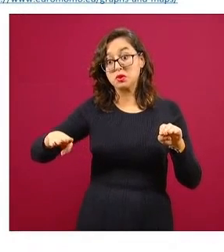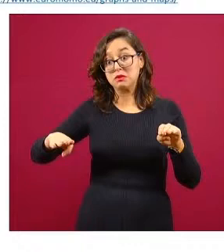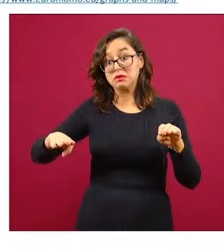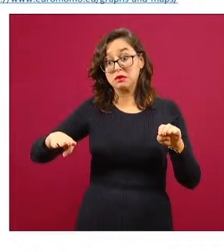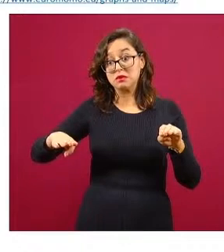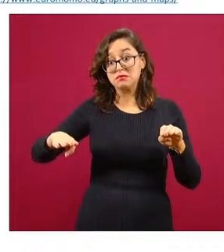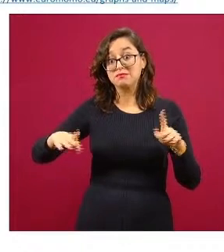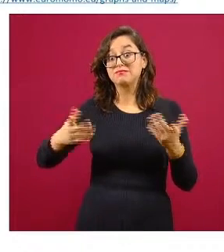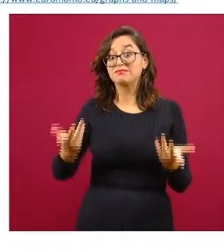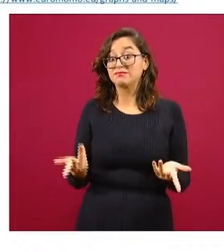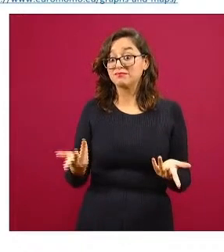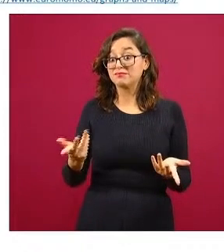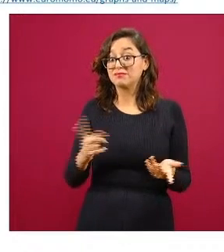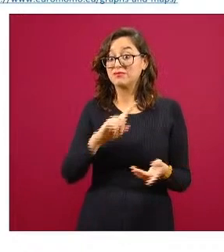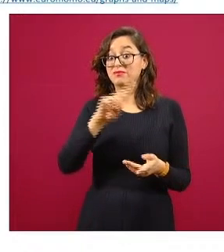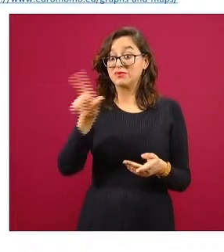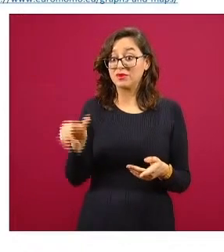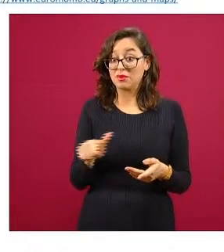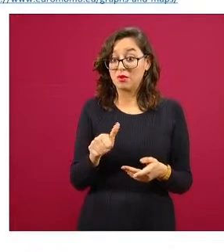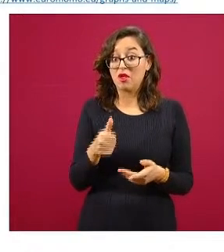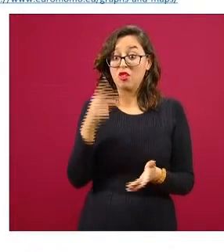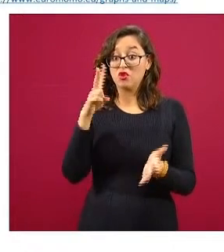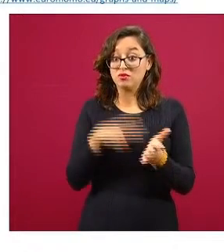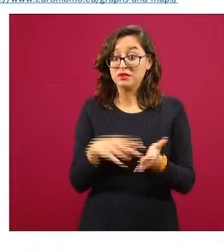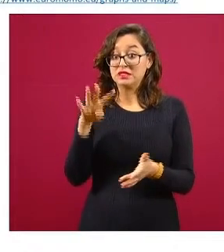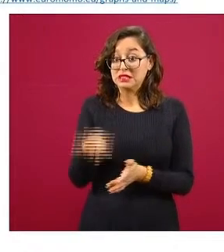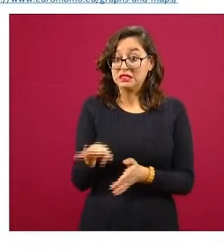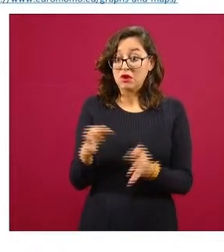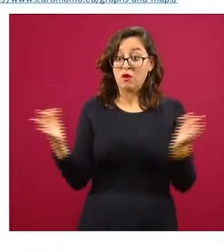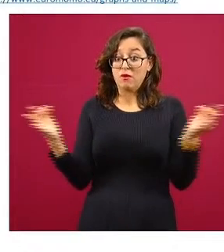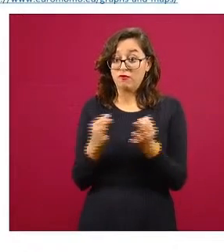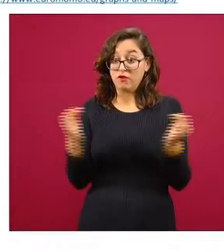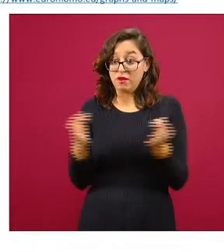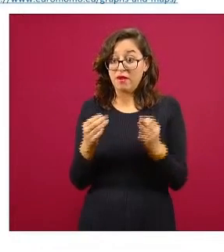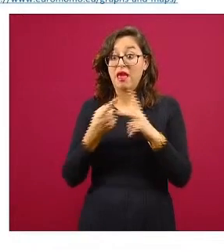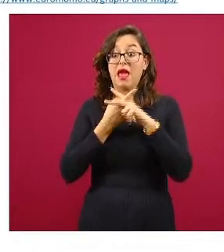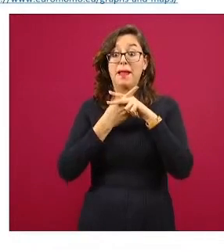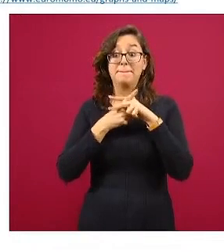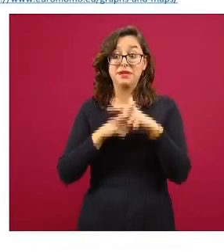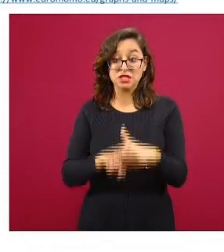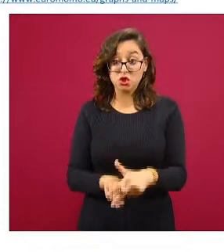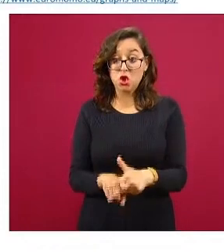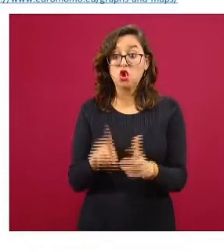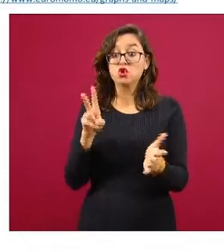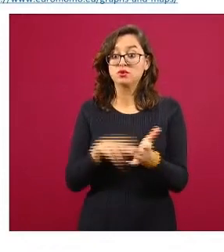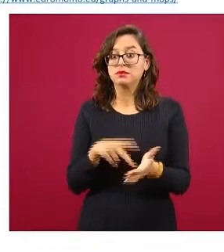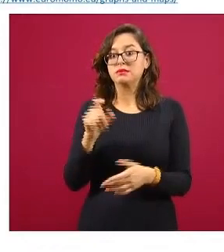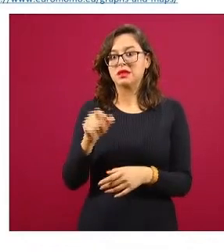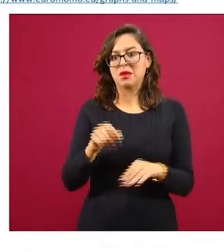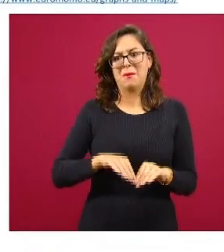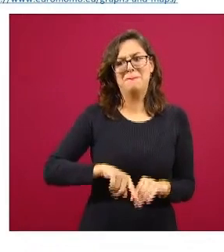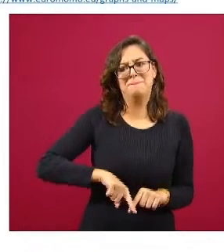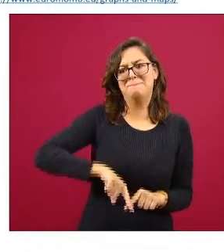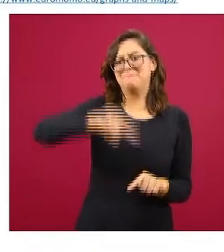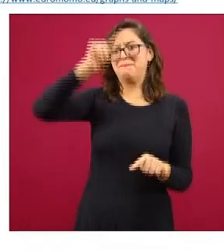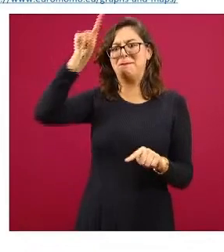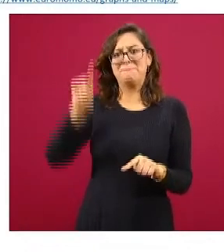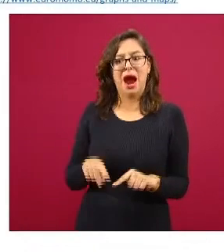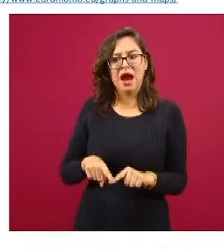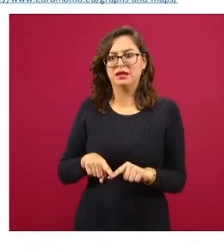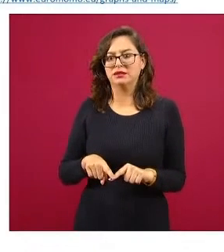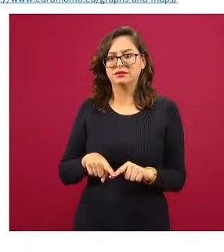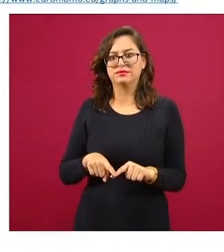obviamente ni bien pasó el invierno 2019 al inicio del 2020 tenemos este enorme